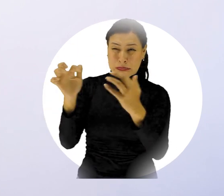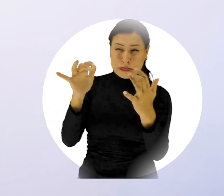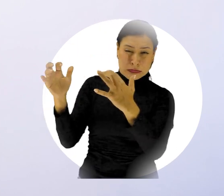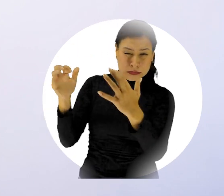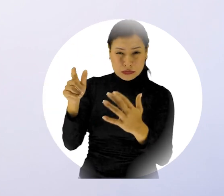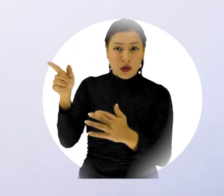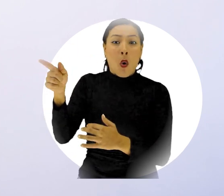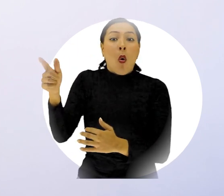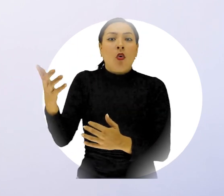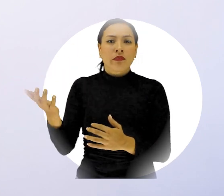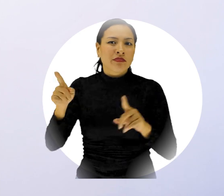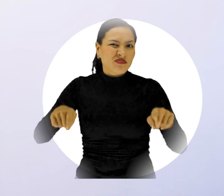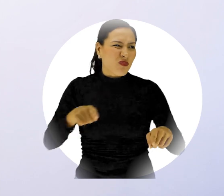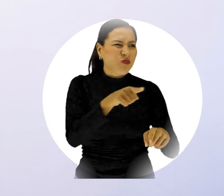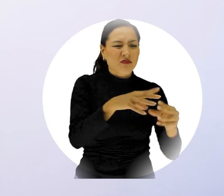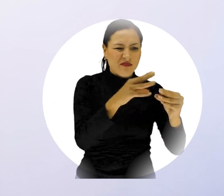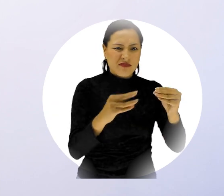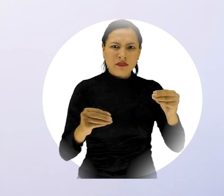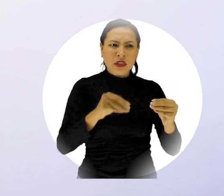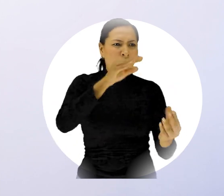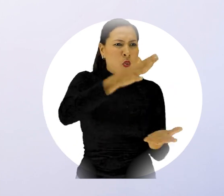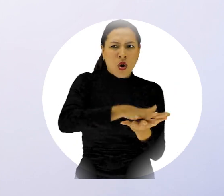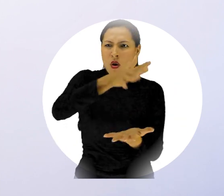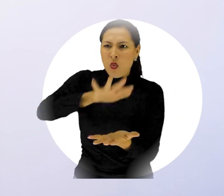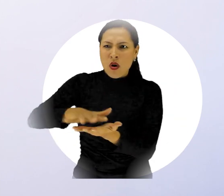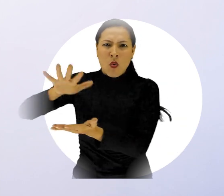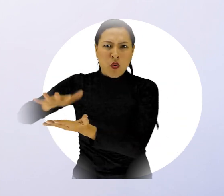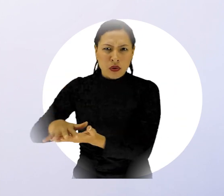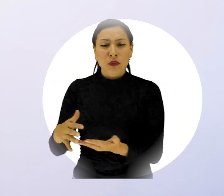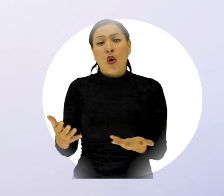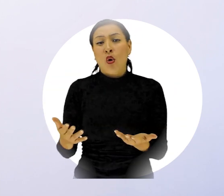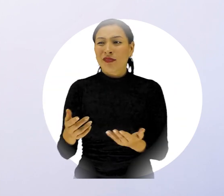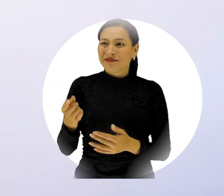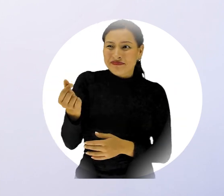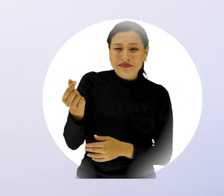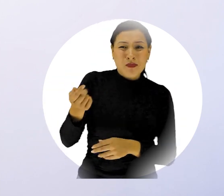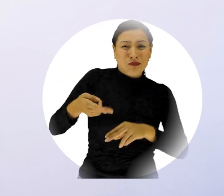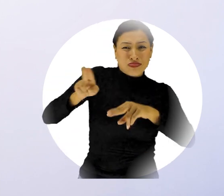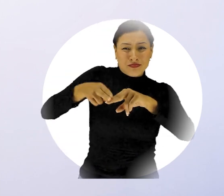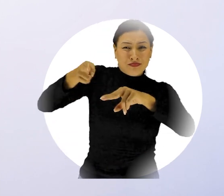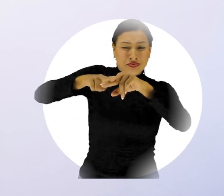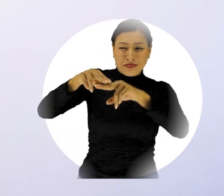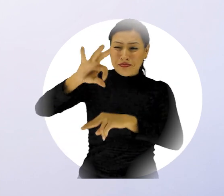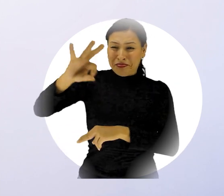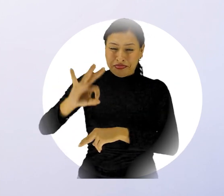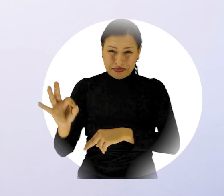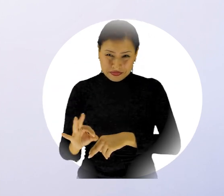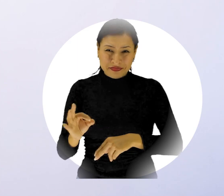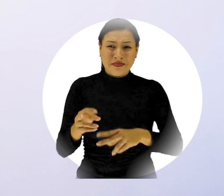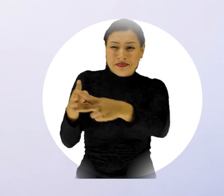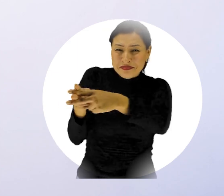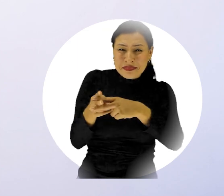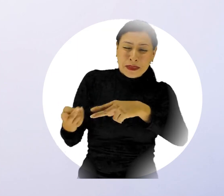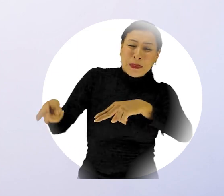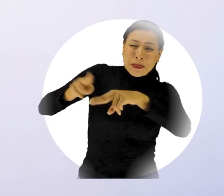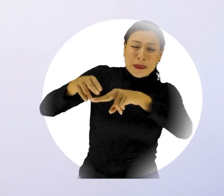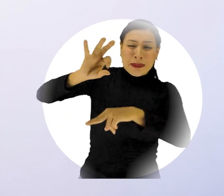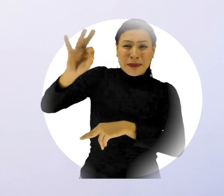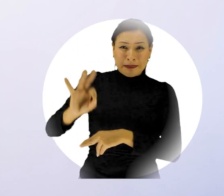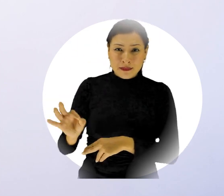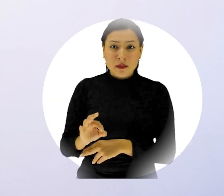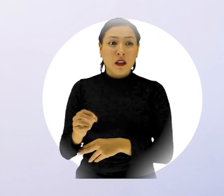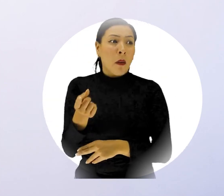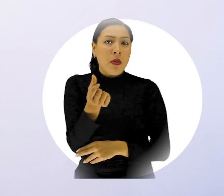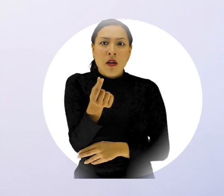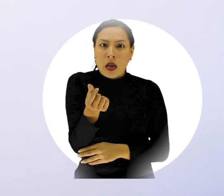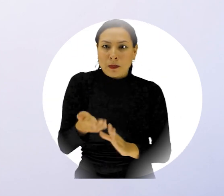materia prima en diferentes cadenas de suministro en el mundo, los aumentos en la tasa de interés, las altas tasas de inflación y uno de los temas que anda de